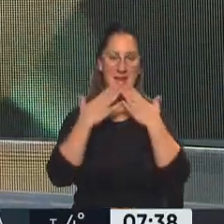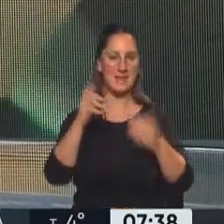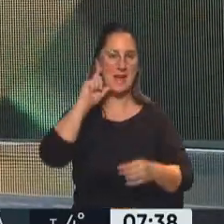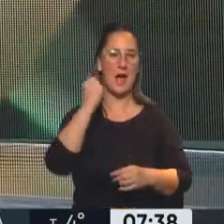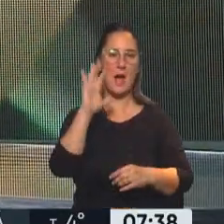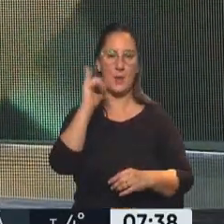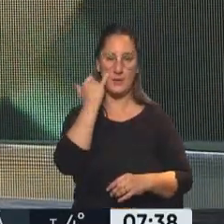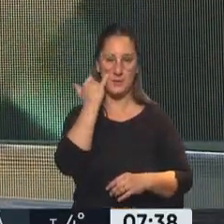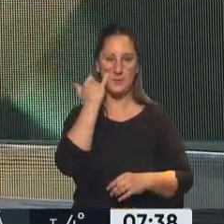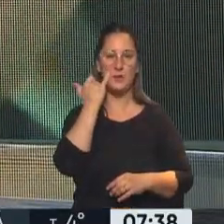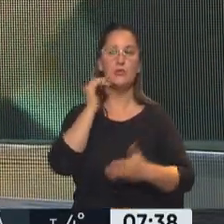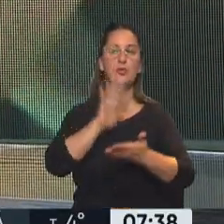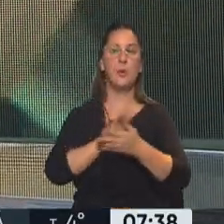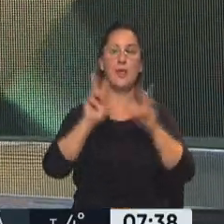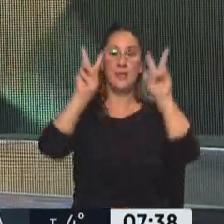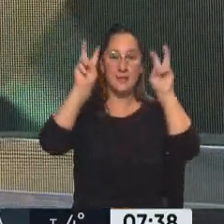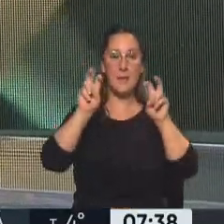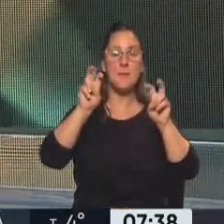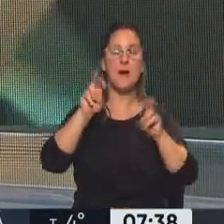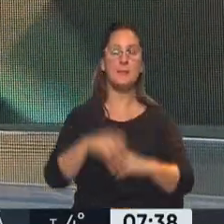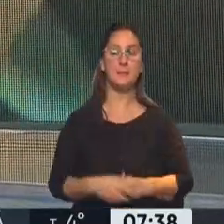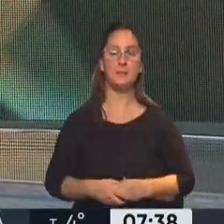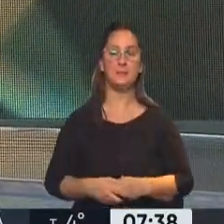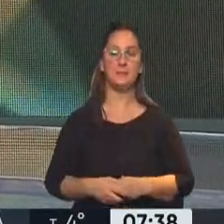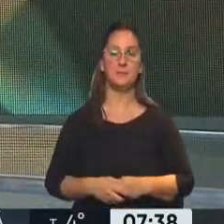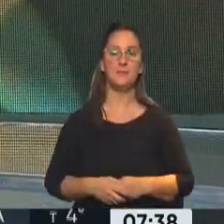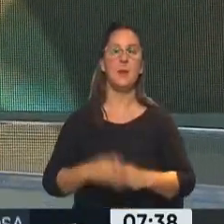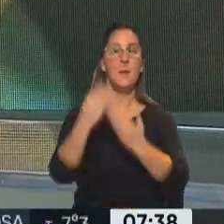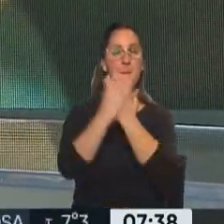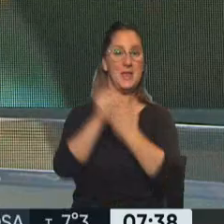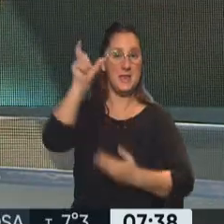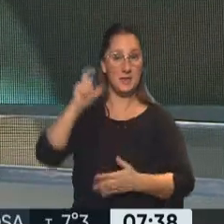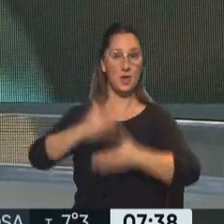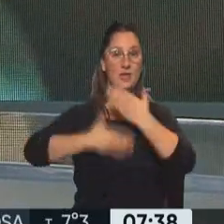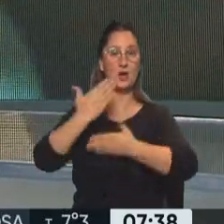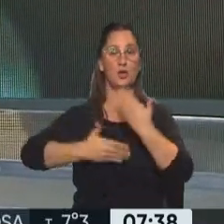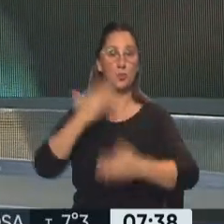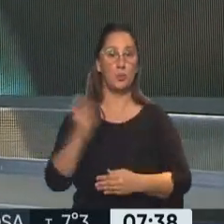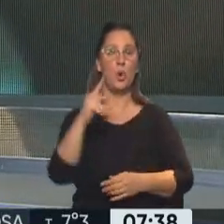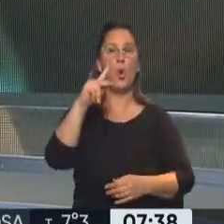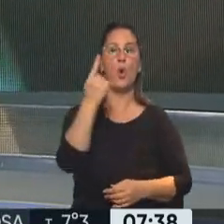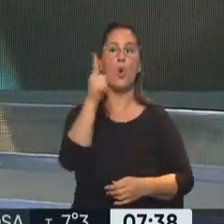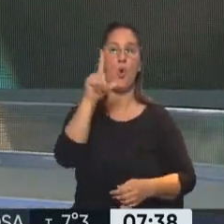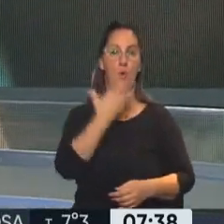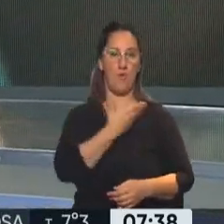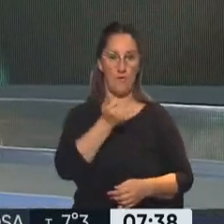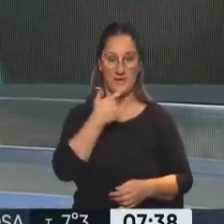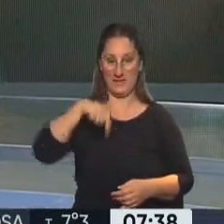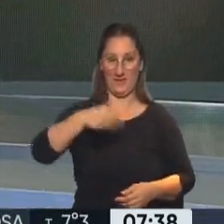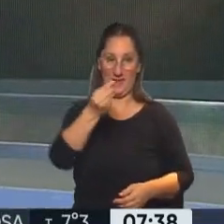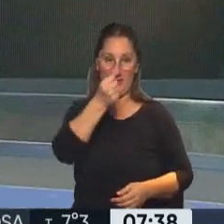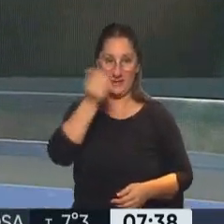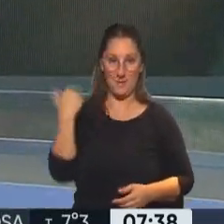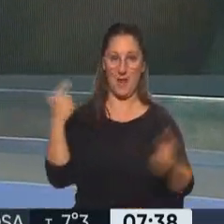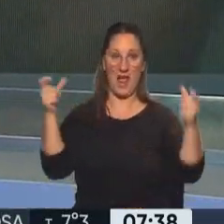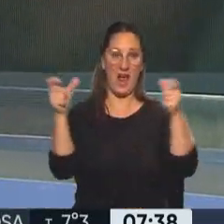Nos vamos a meter en otro tema que está relacionado con lo que ha sido la salida del Ministro de Desarrollo Productivo, Matías Culfas, durante este fin de semana del